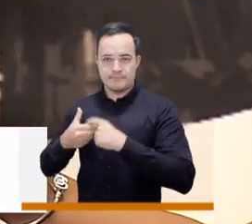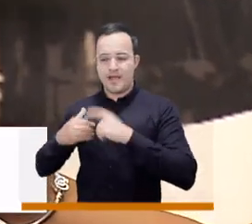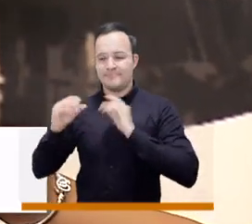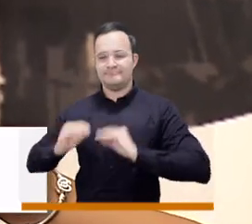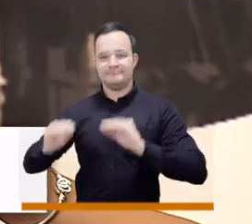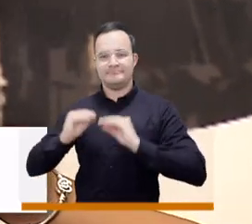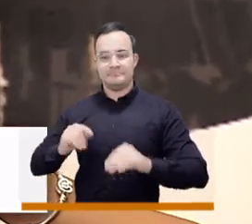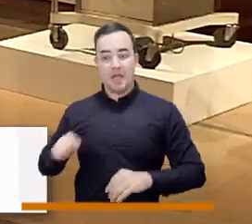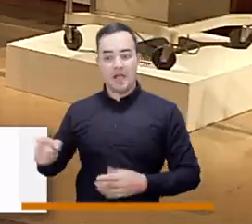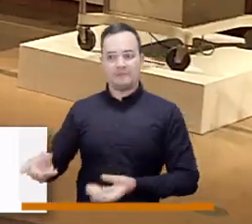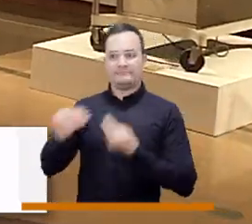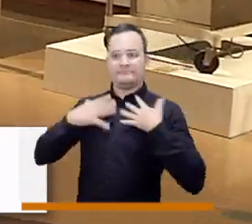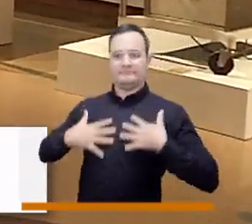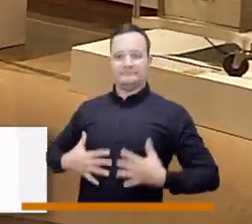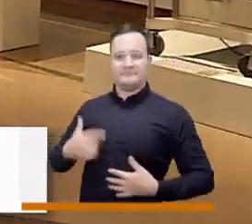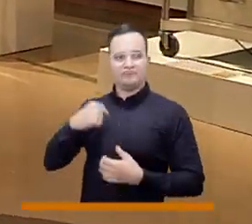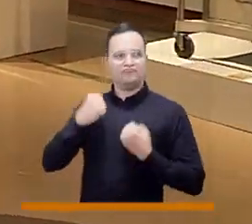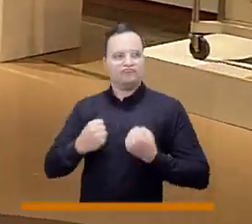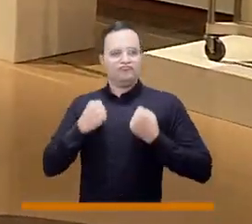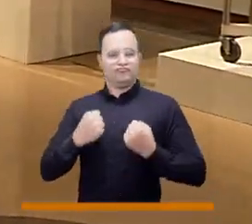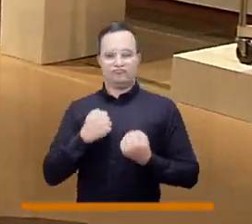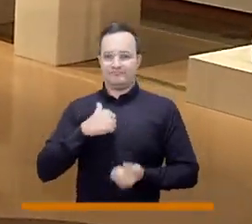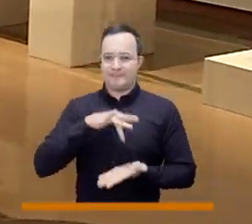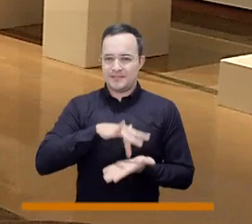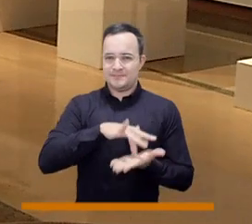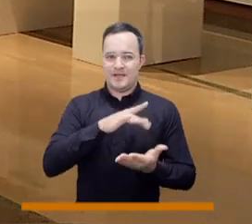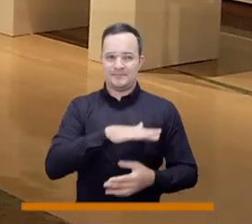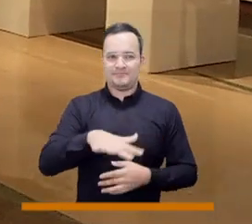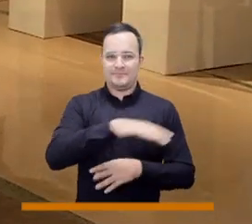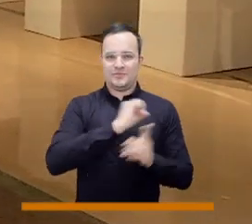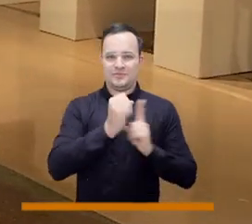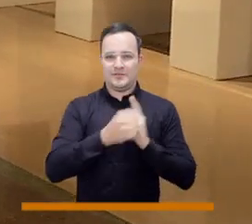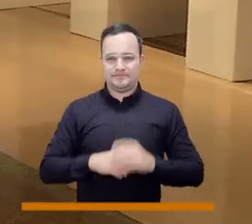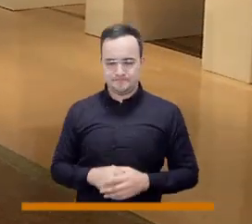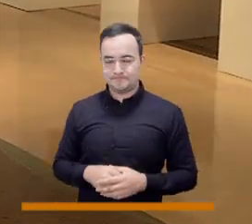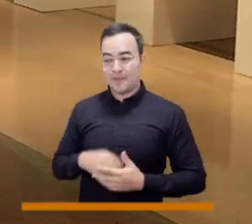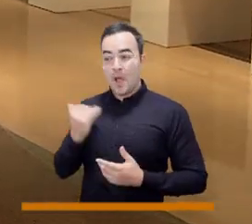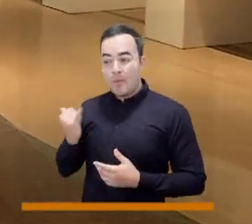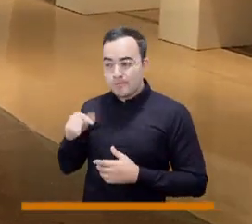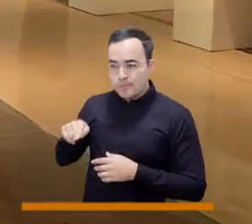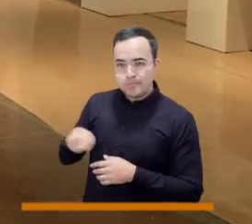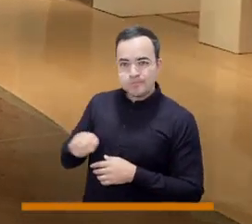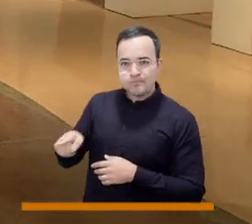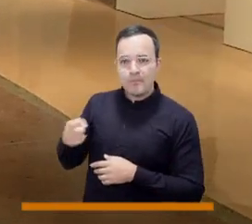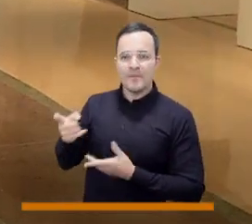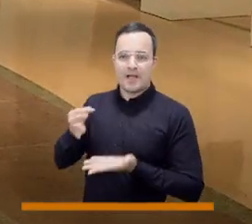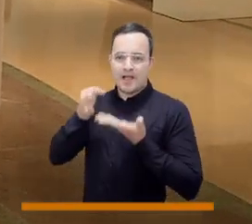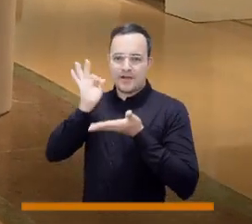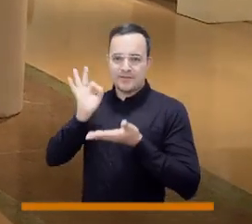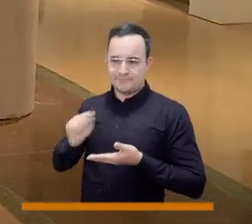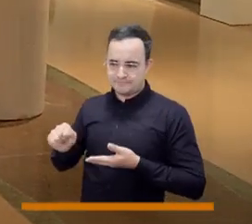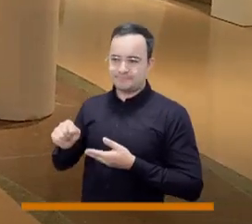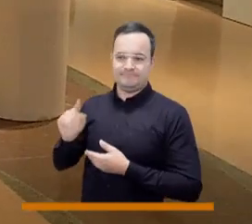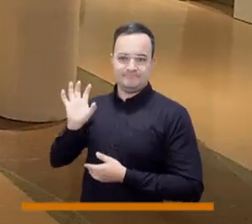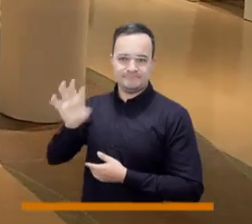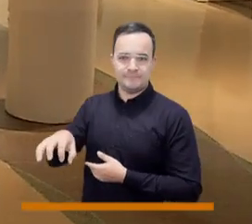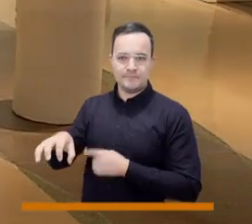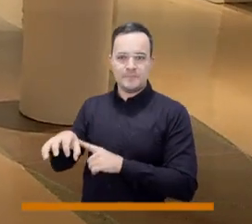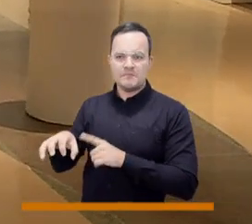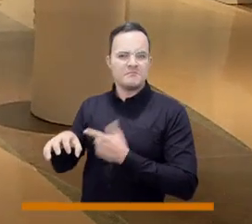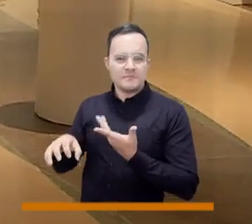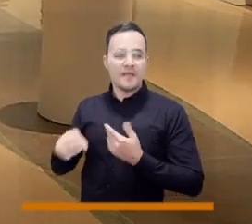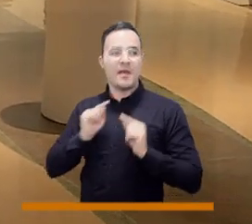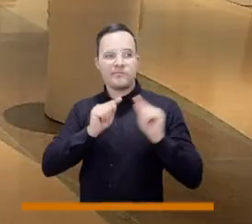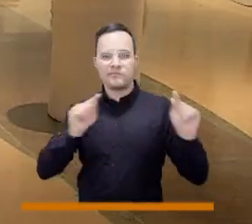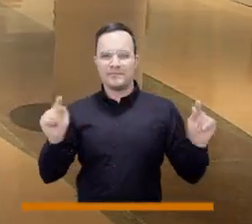realmente se conviertan en actores relevantes de la sociedad. Y aquí va a haber un café que va a funcionar en apoyo